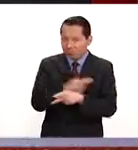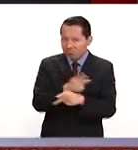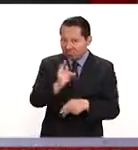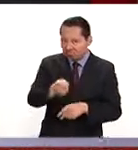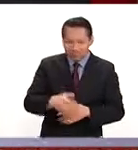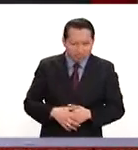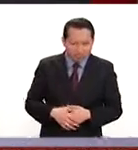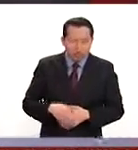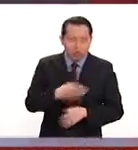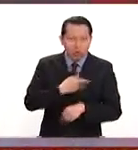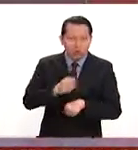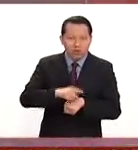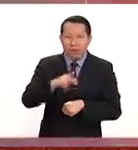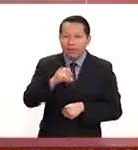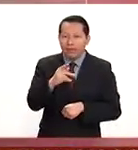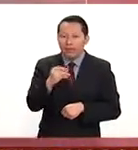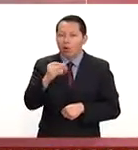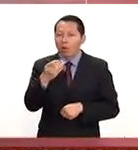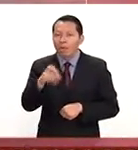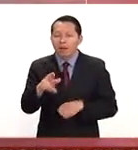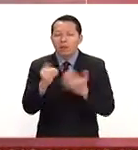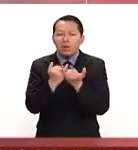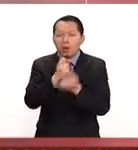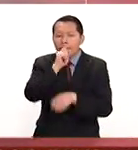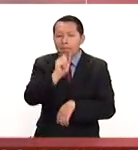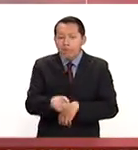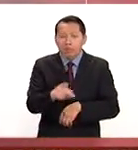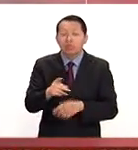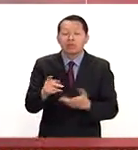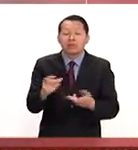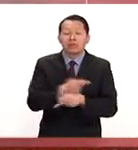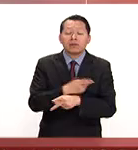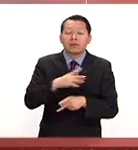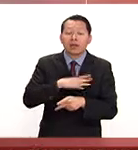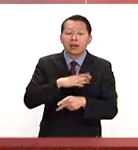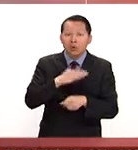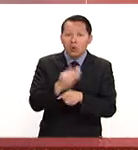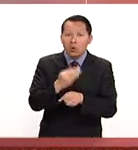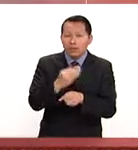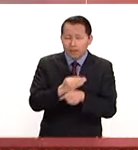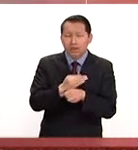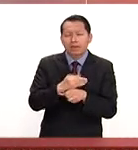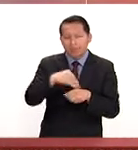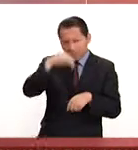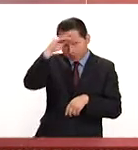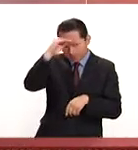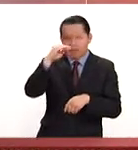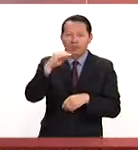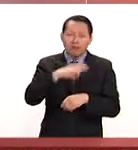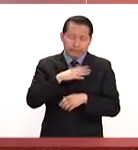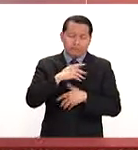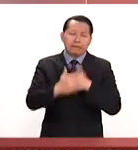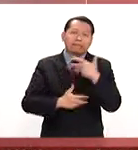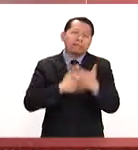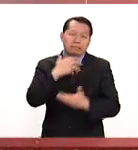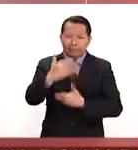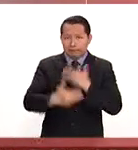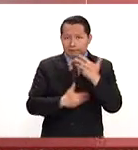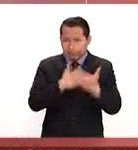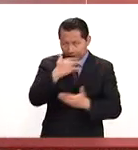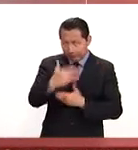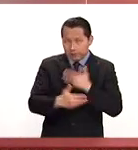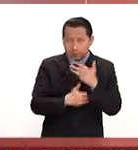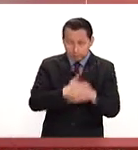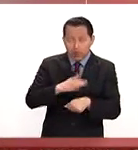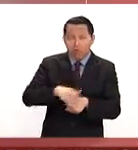Buenos días, Pati, buenos días, Omar. Bueno, yo creo que la palabra que podríamos seleccionar en esta ocasión es caótico. francamente, desde